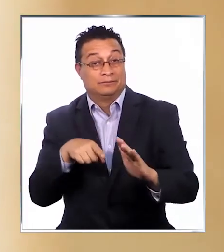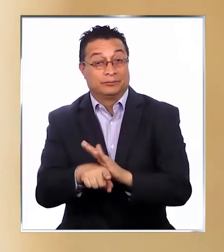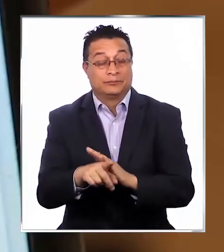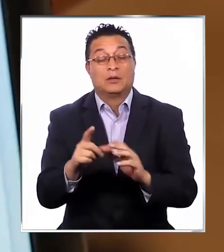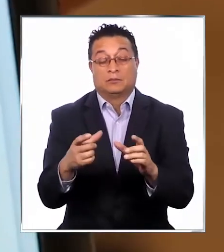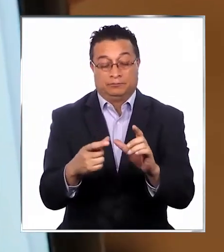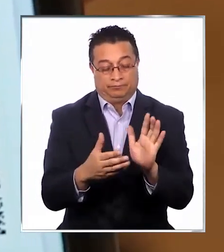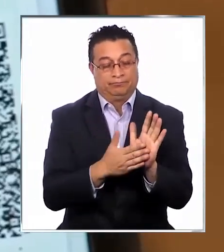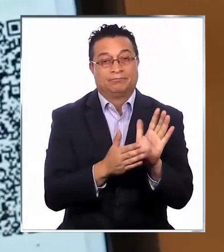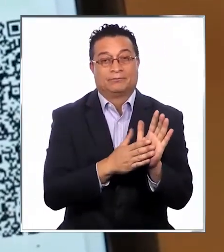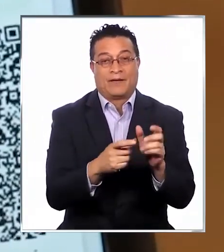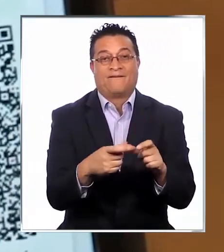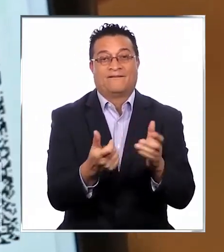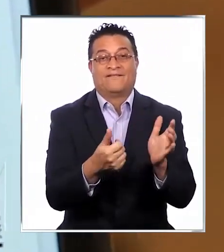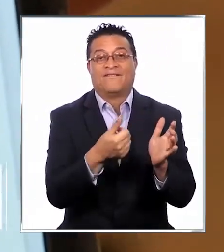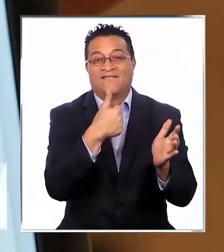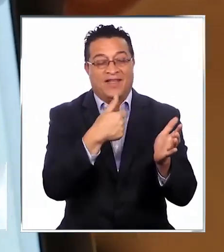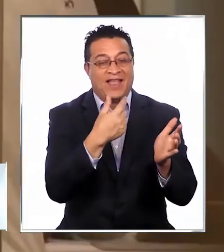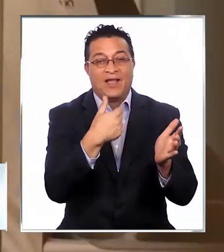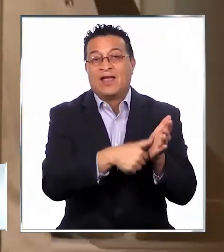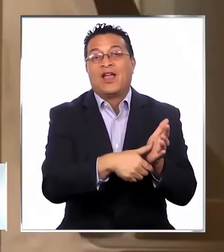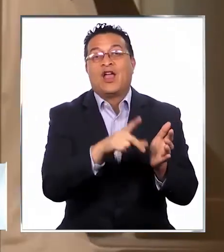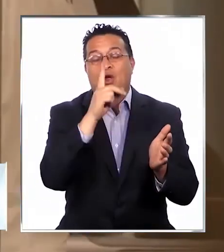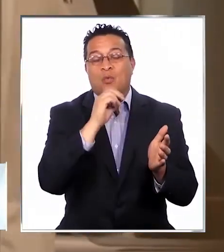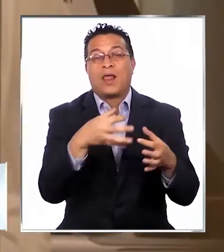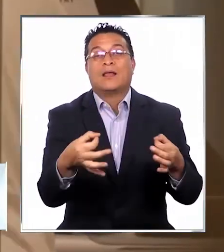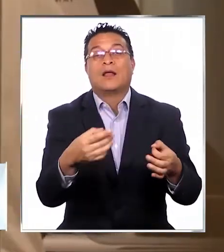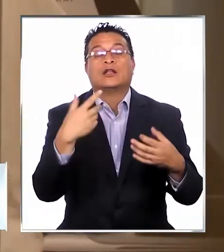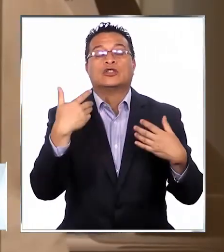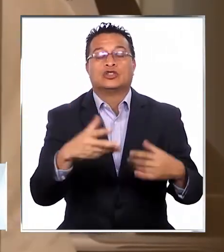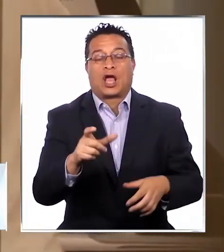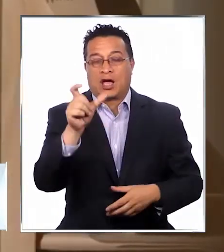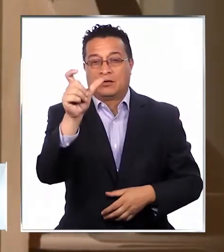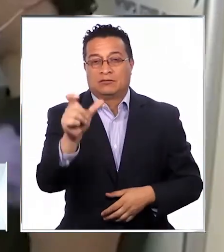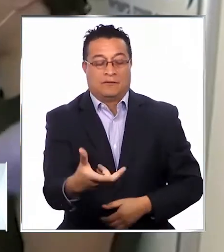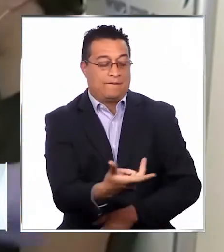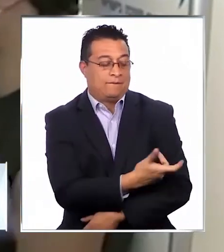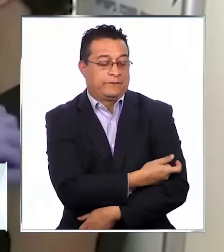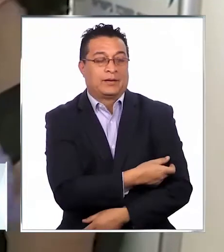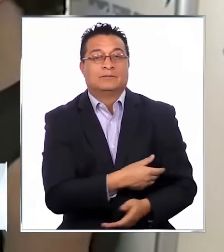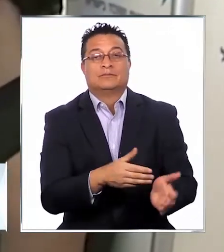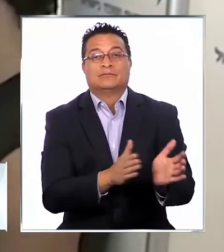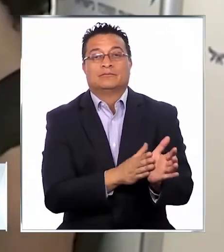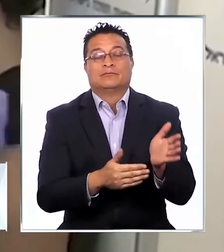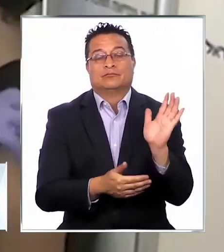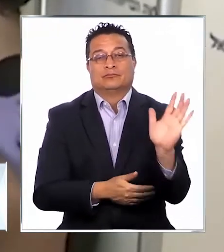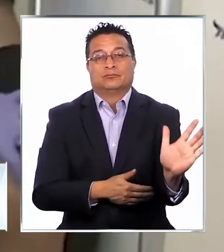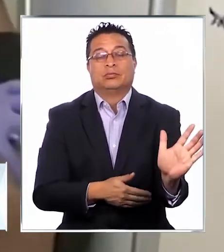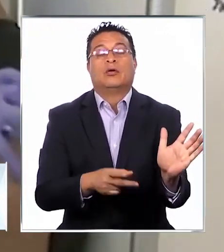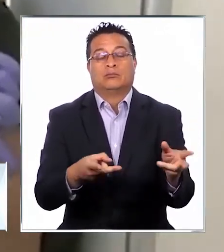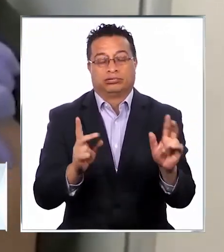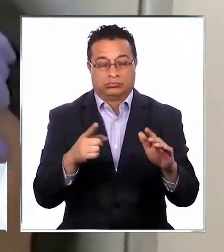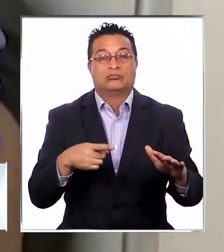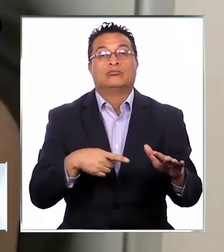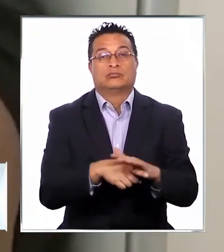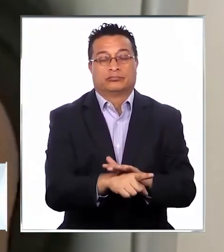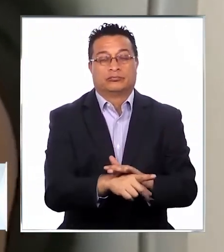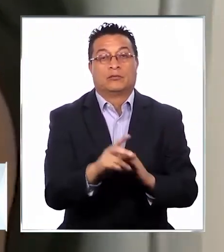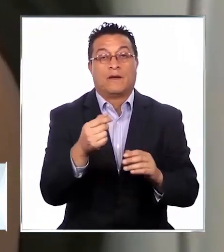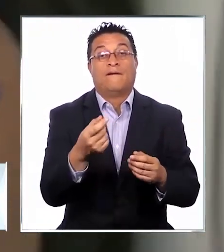se exige un pasaporte verde. ¿Qué es? Un certificado que acredita que la persona ha sido vacunada contra este COVID-19.